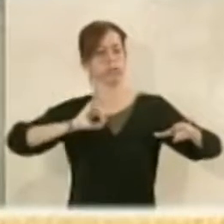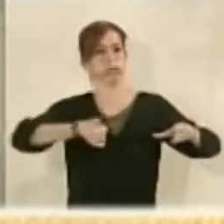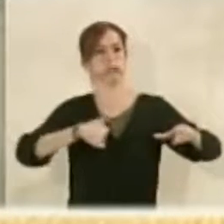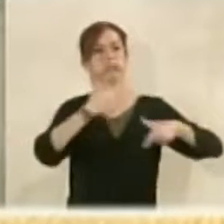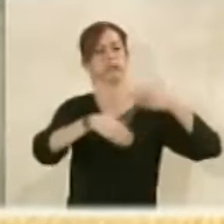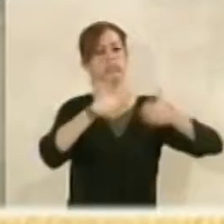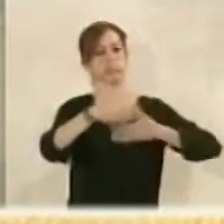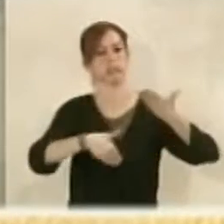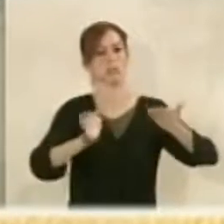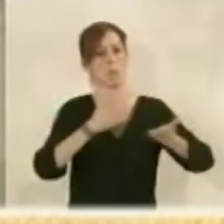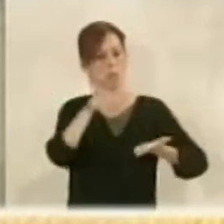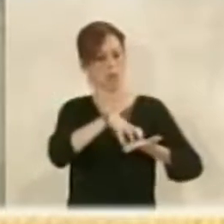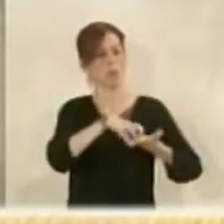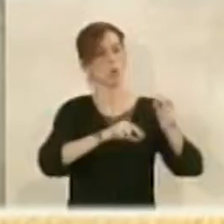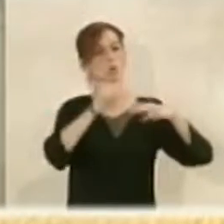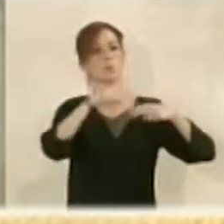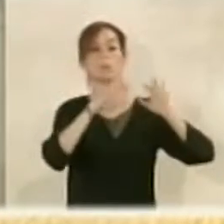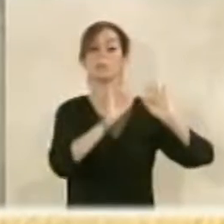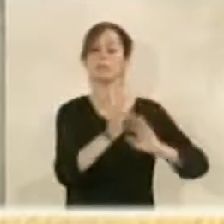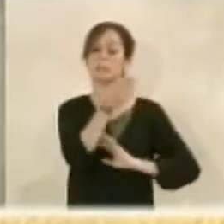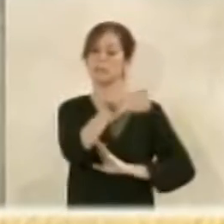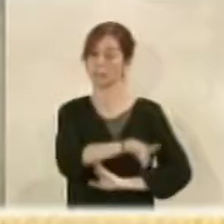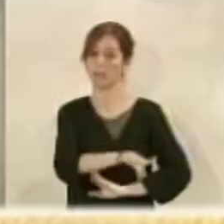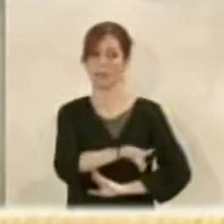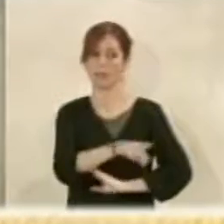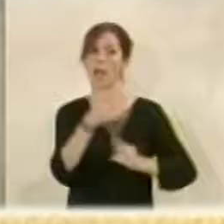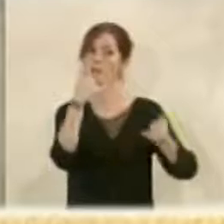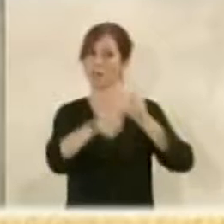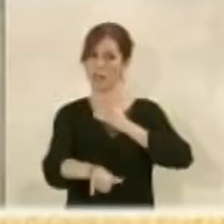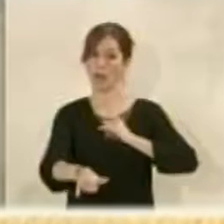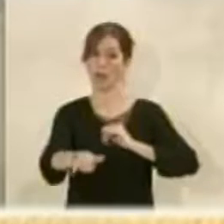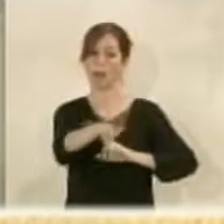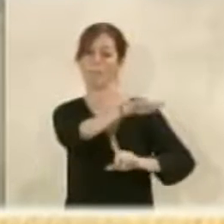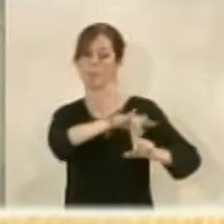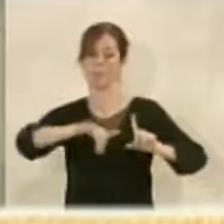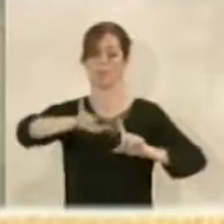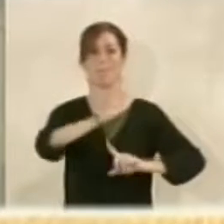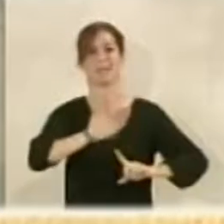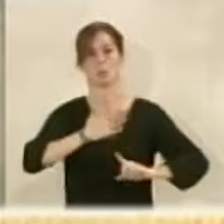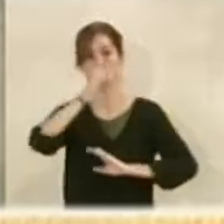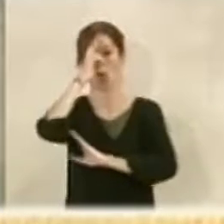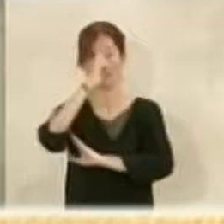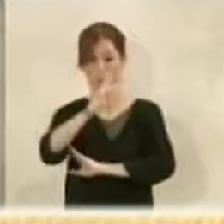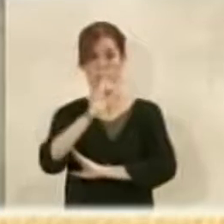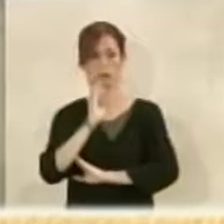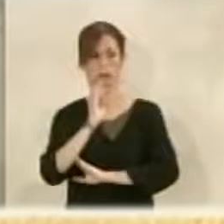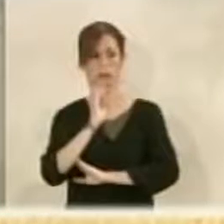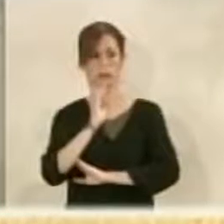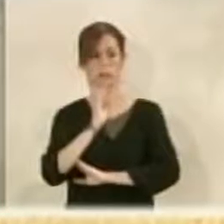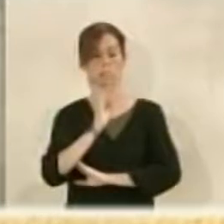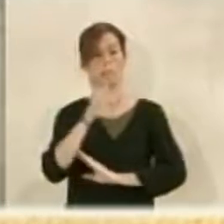pueda desarrollar y se pueda explotar, sino también apostando realmente por el respeto al patrimonio. Es verdad que el patrimonio se puede